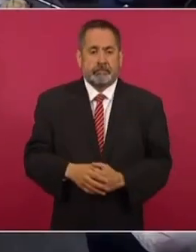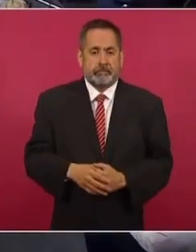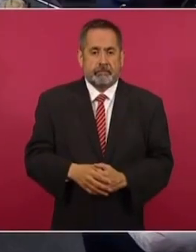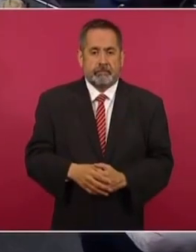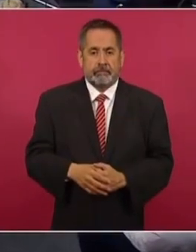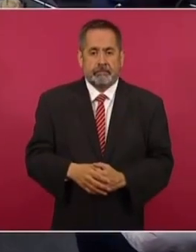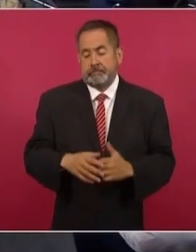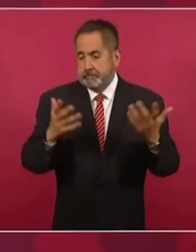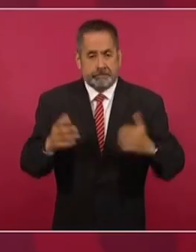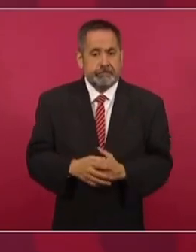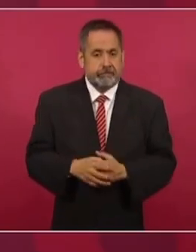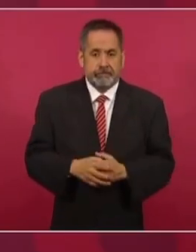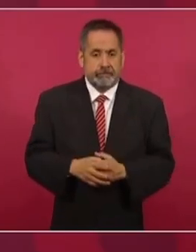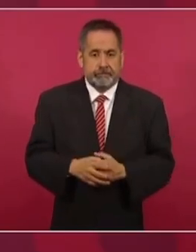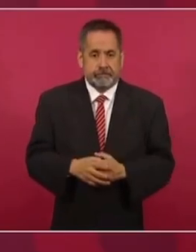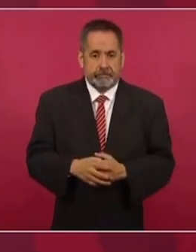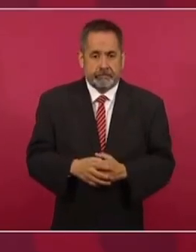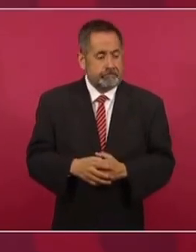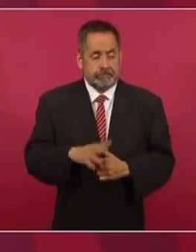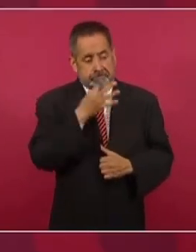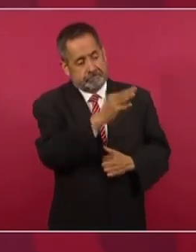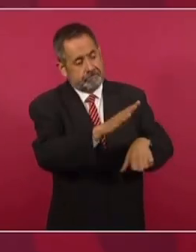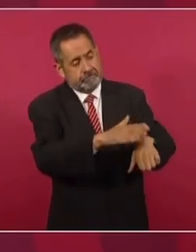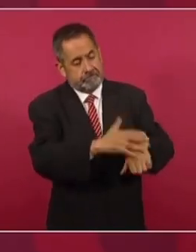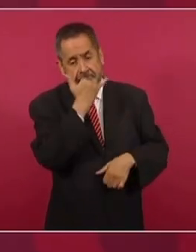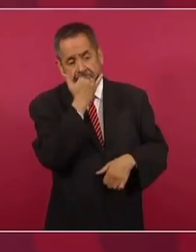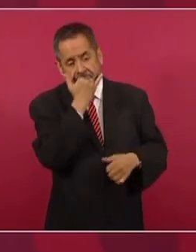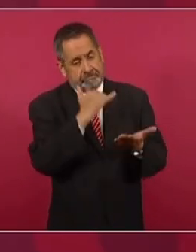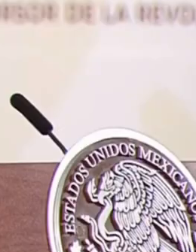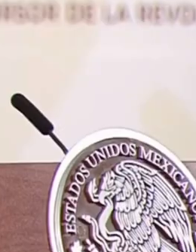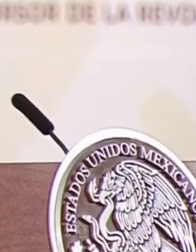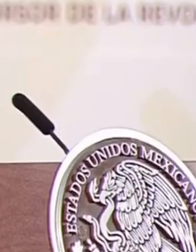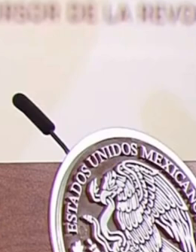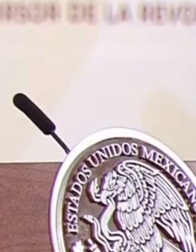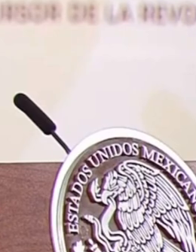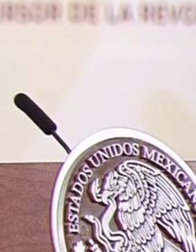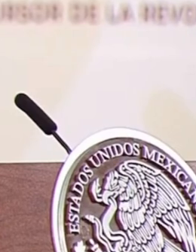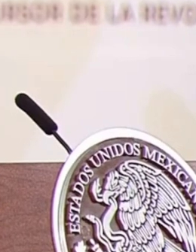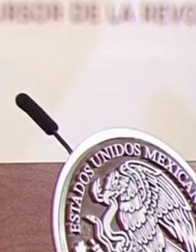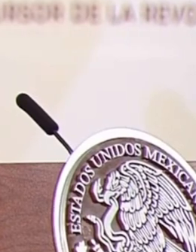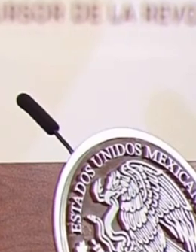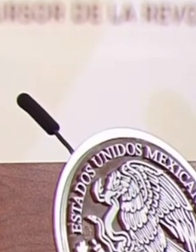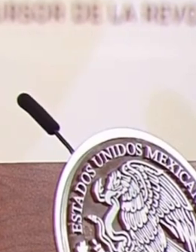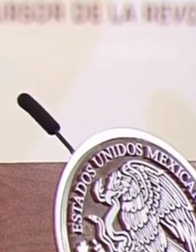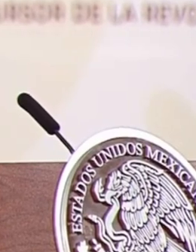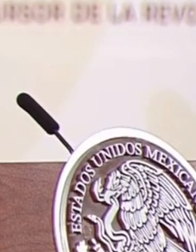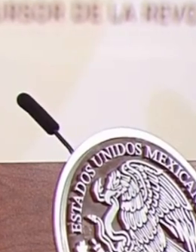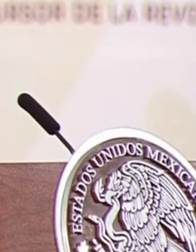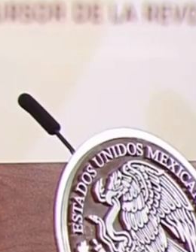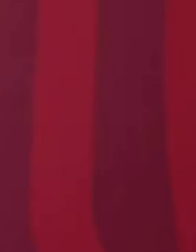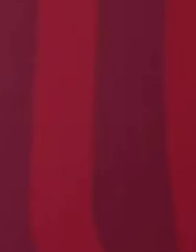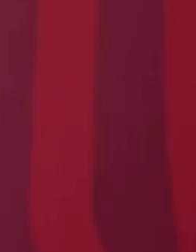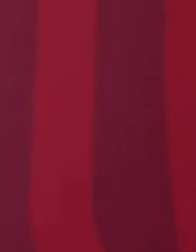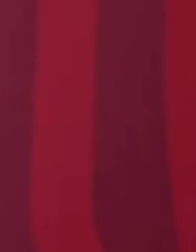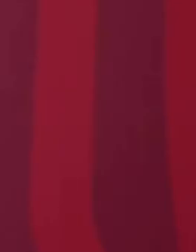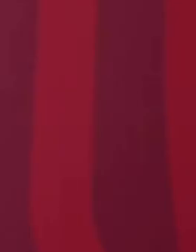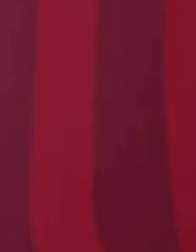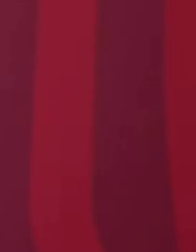Entonces, ni modo, ofrecemos disculpas. Pero no vamos nosotros